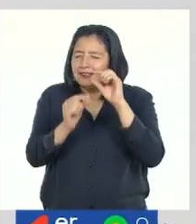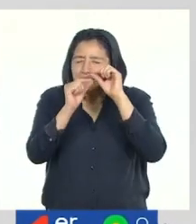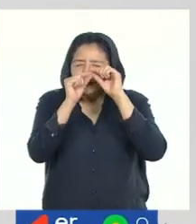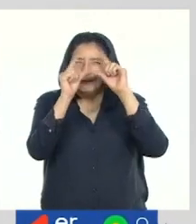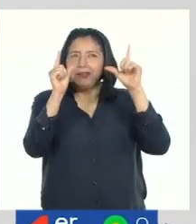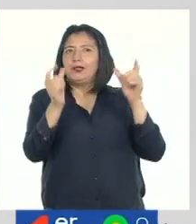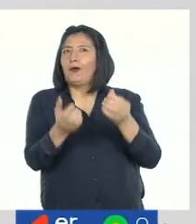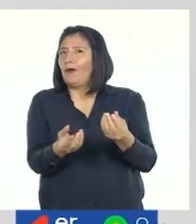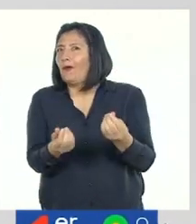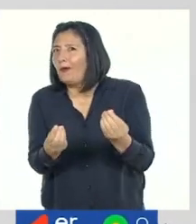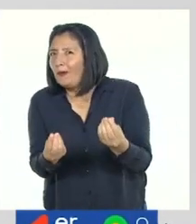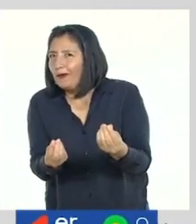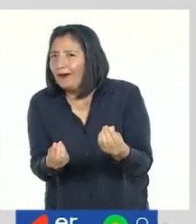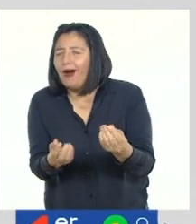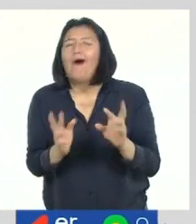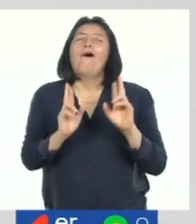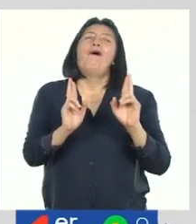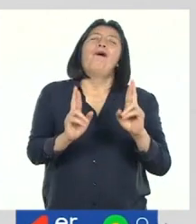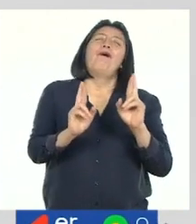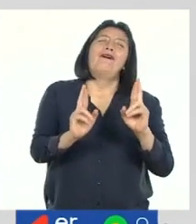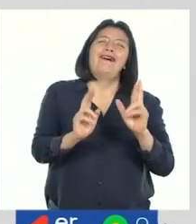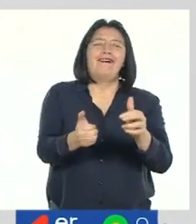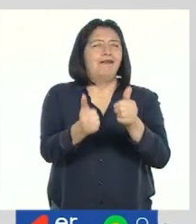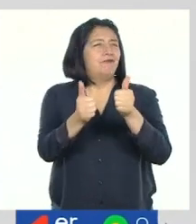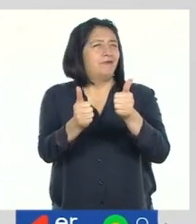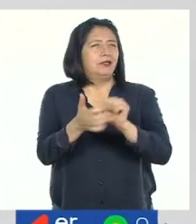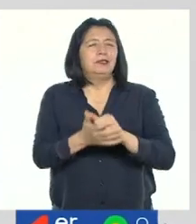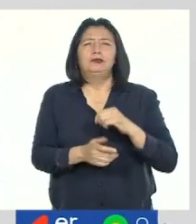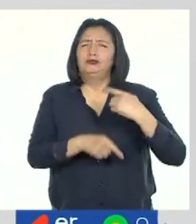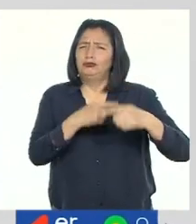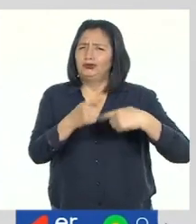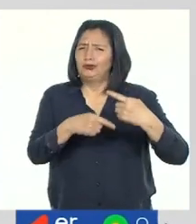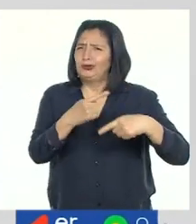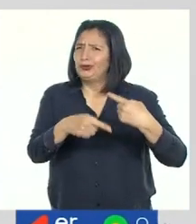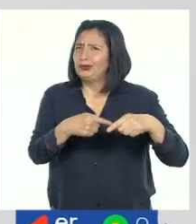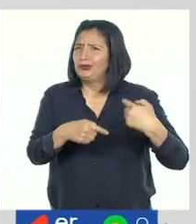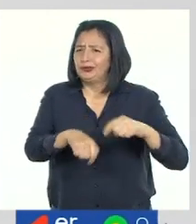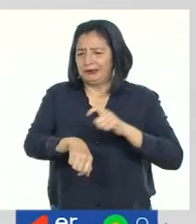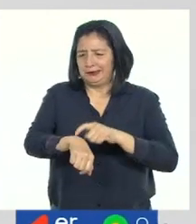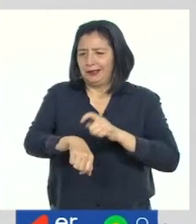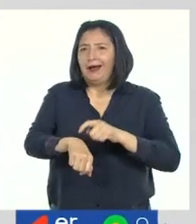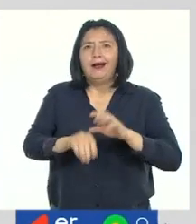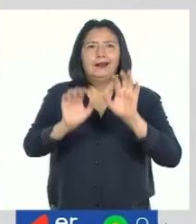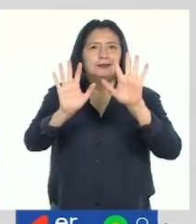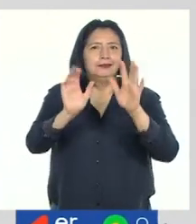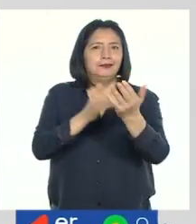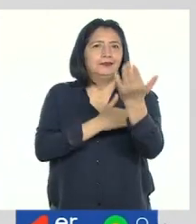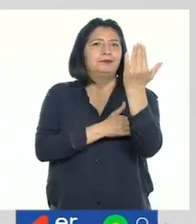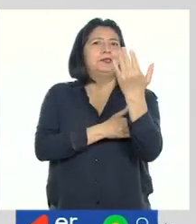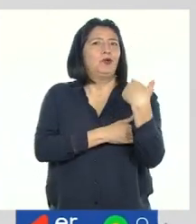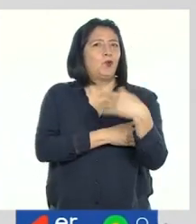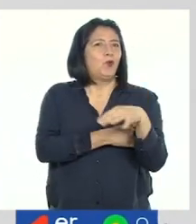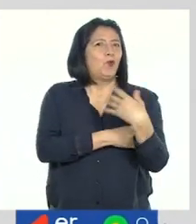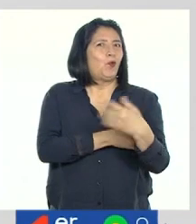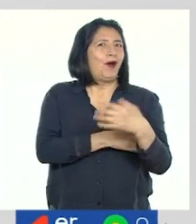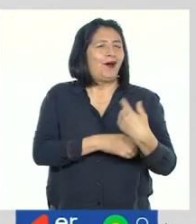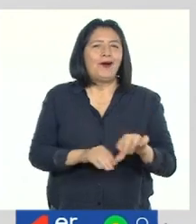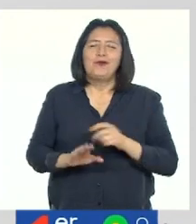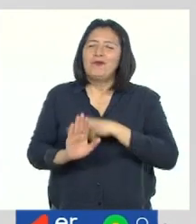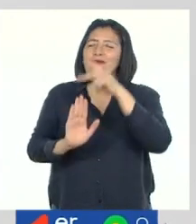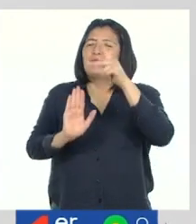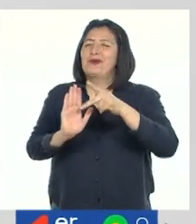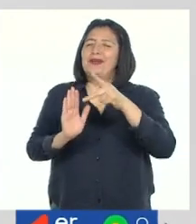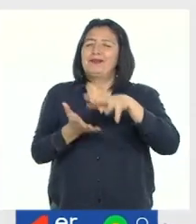despertaron? Espero que súper bien. Como todos los días a las 10 de la mañana, es hora de un súper